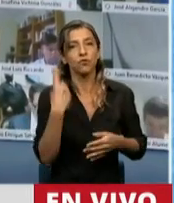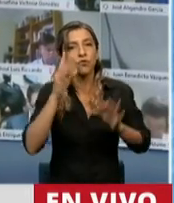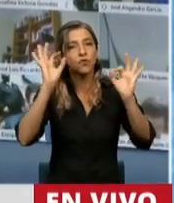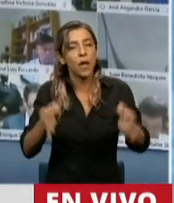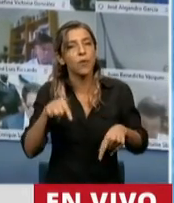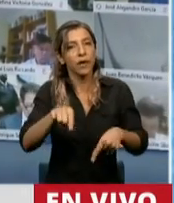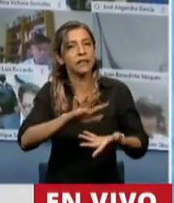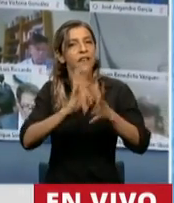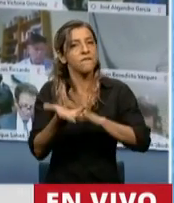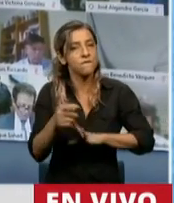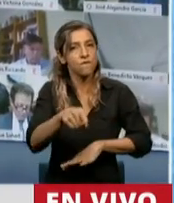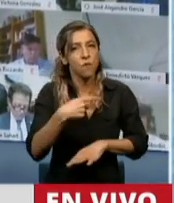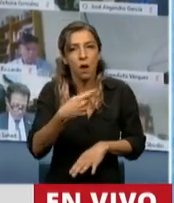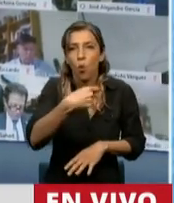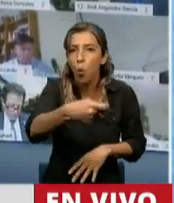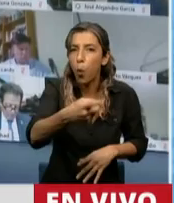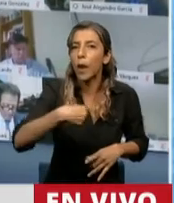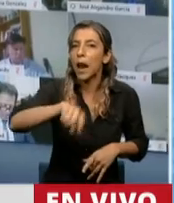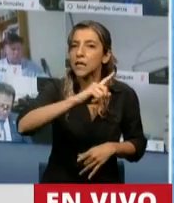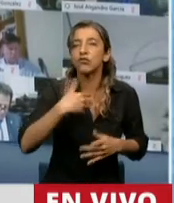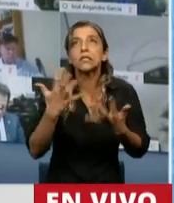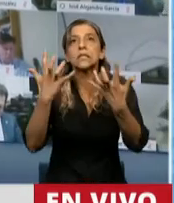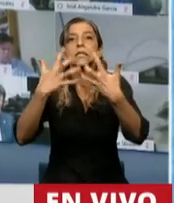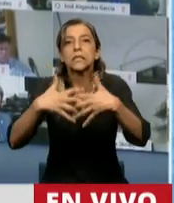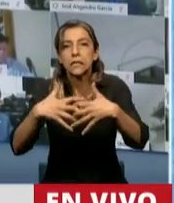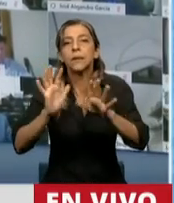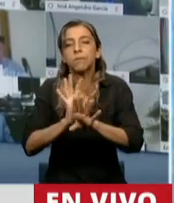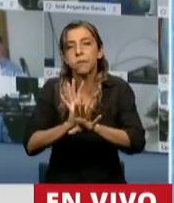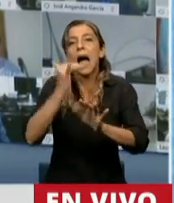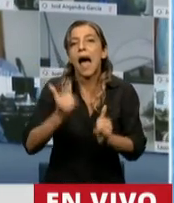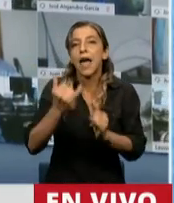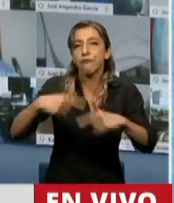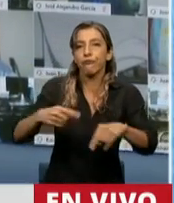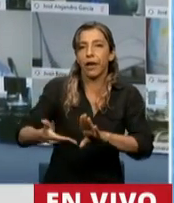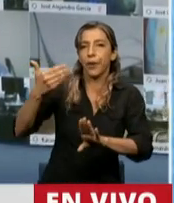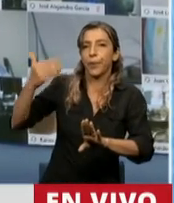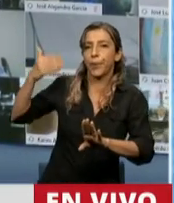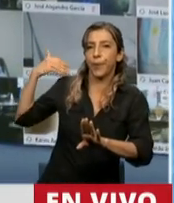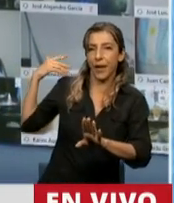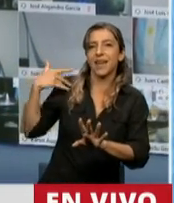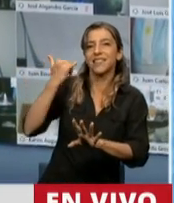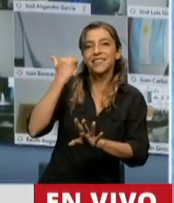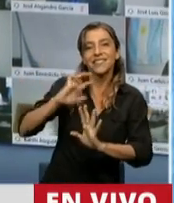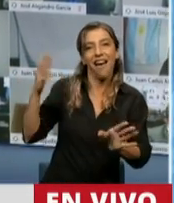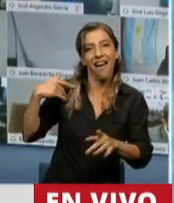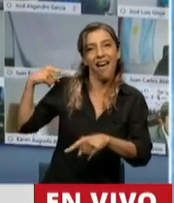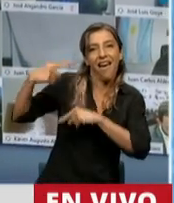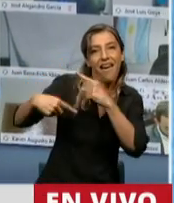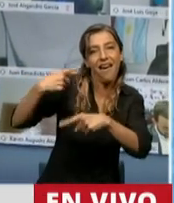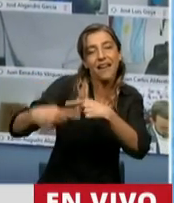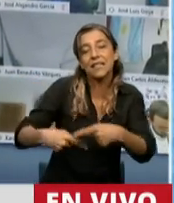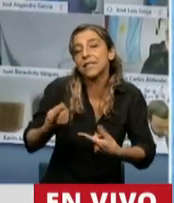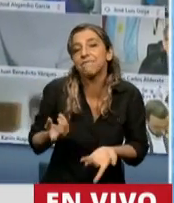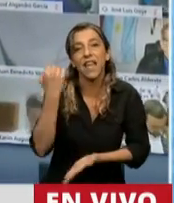argentino no son de hoy, no nacieron ayer ni antes de ayer. Tienen que ver con una estructura económica de la